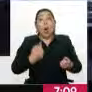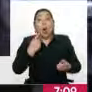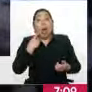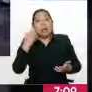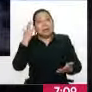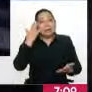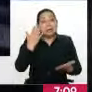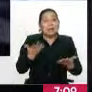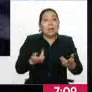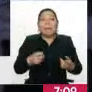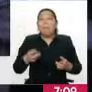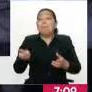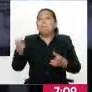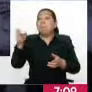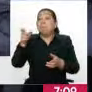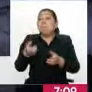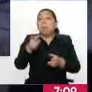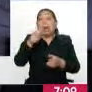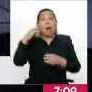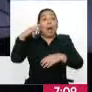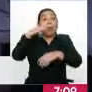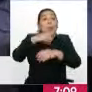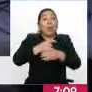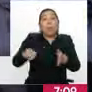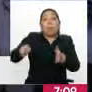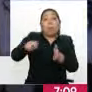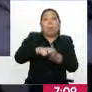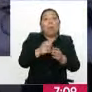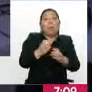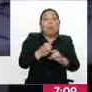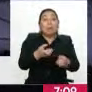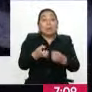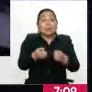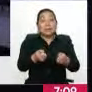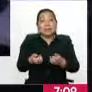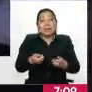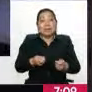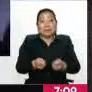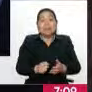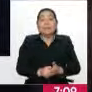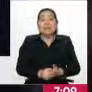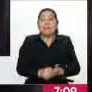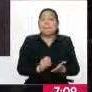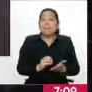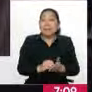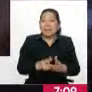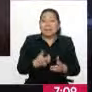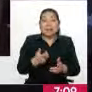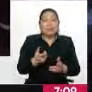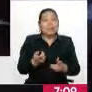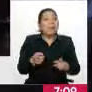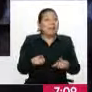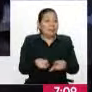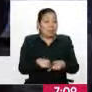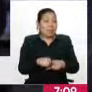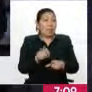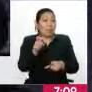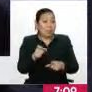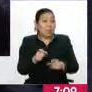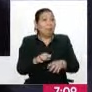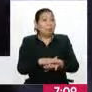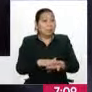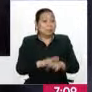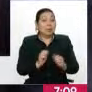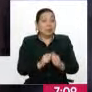momento, y bueno, toda la tripulación y los pasajeros en realidad dependen de lo que tú les puedas orientar. Lo que tenemos, Margena, bueno, el piloto también es una persona muy